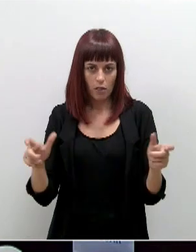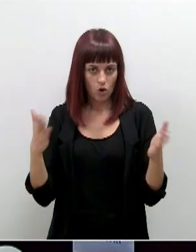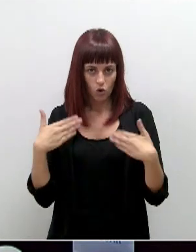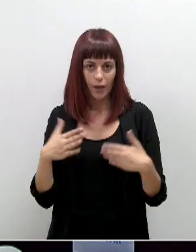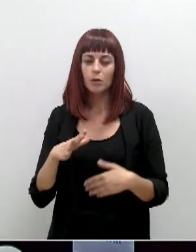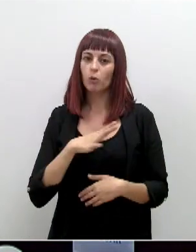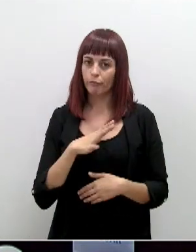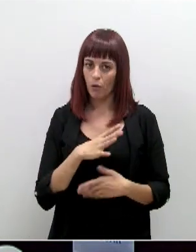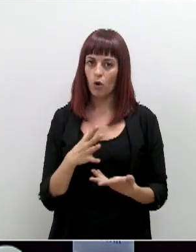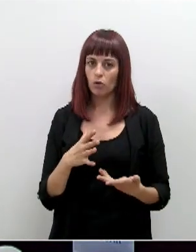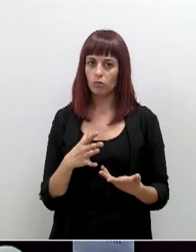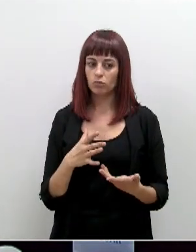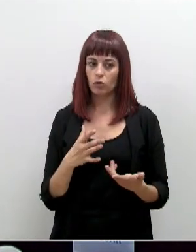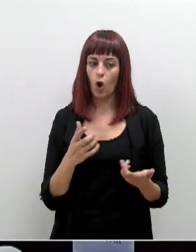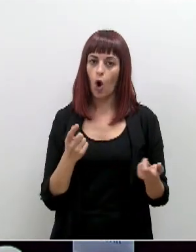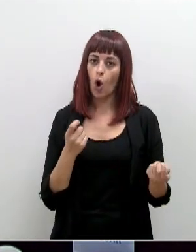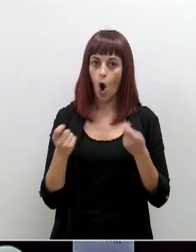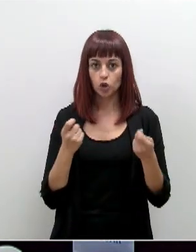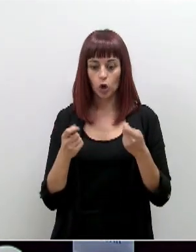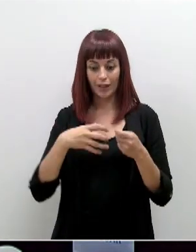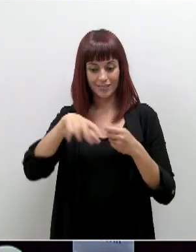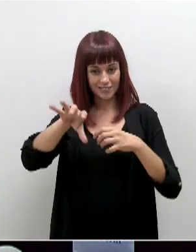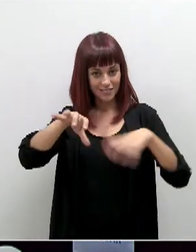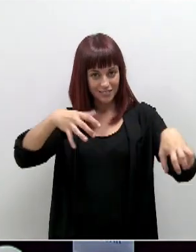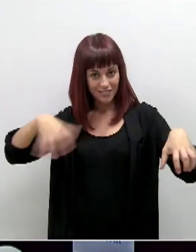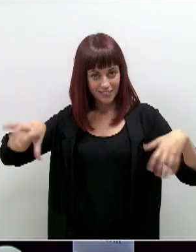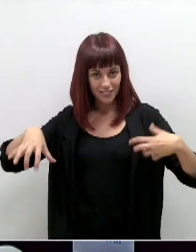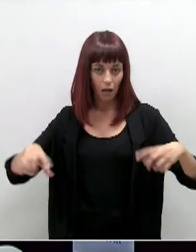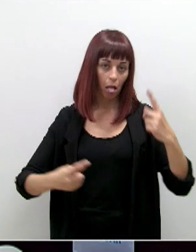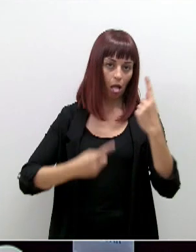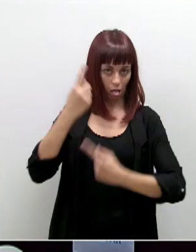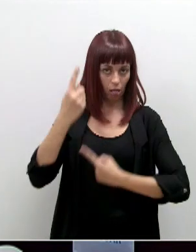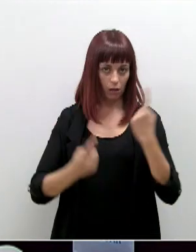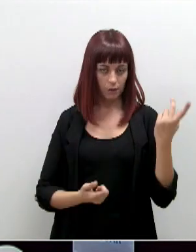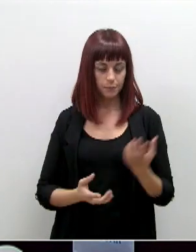haga esto y habrá controles dispersos momentáneos.